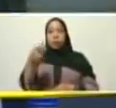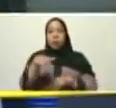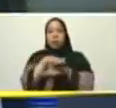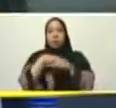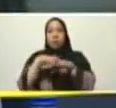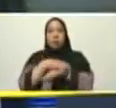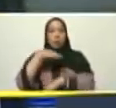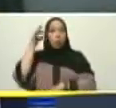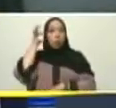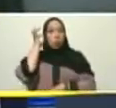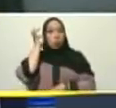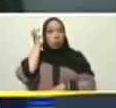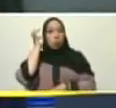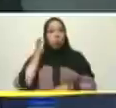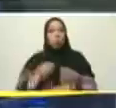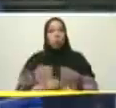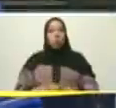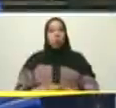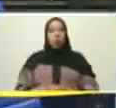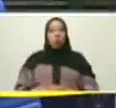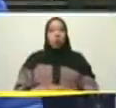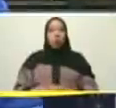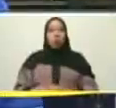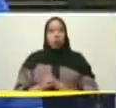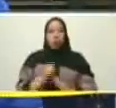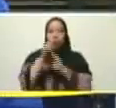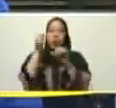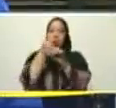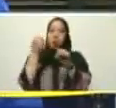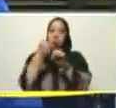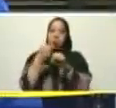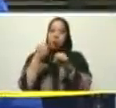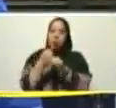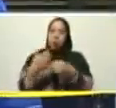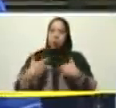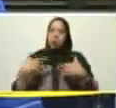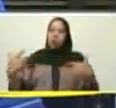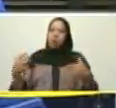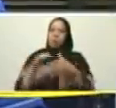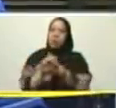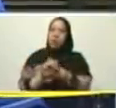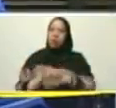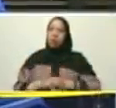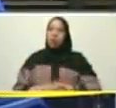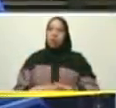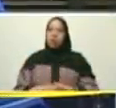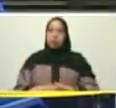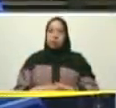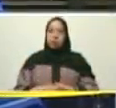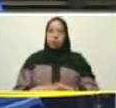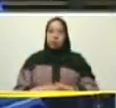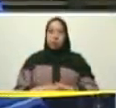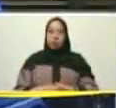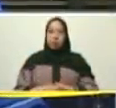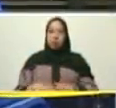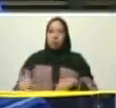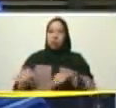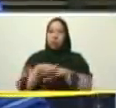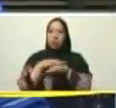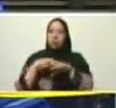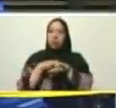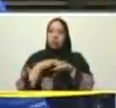joven líder de la clase obrera compañera la ministra